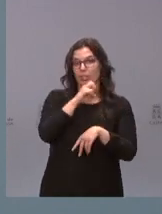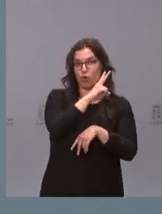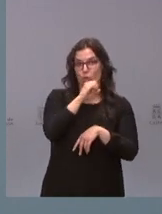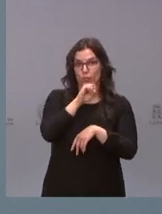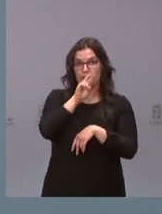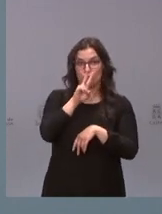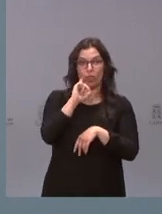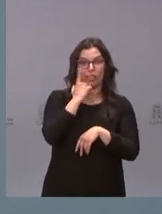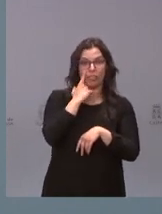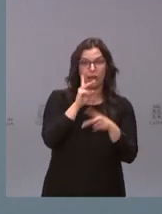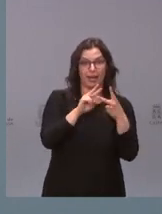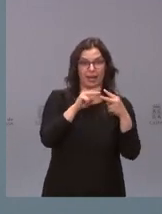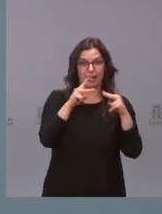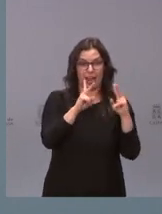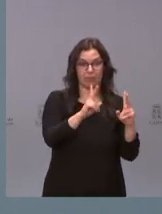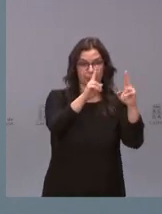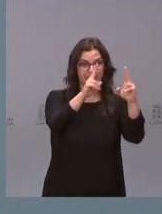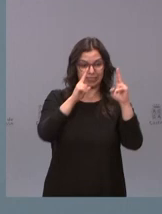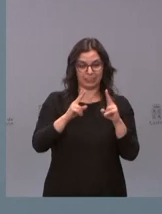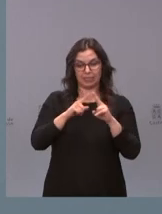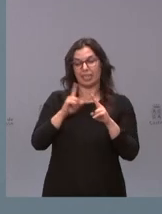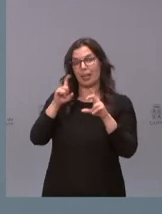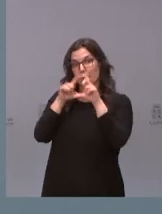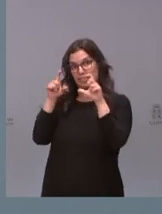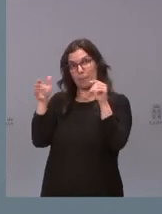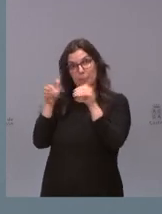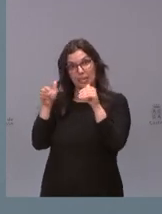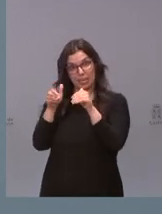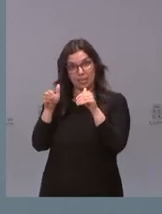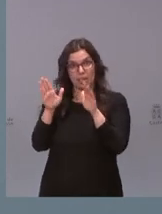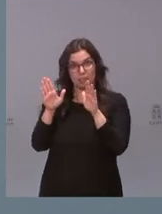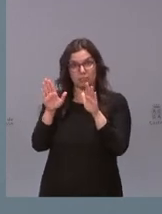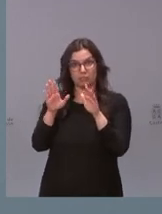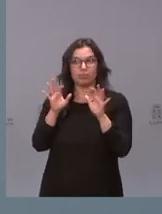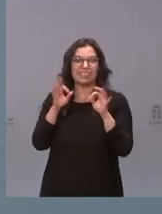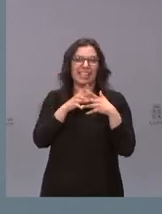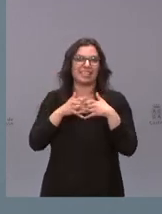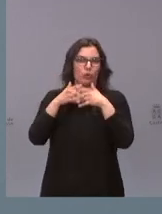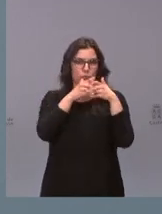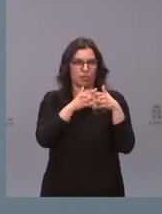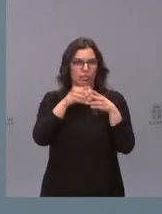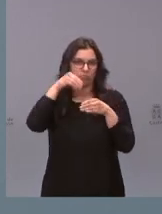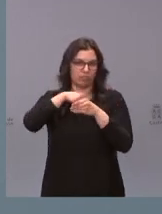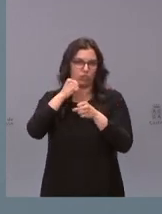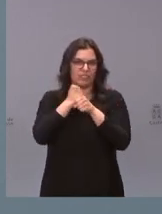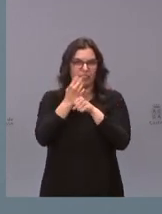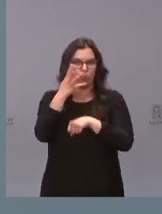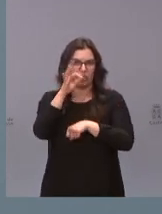y una compañía biotech pequeña pequeña para Estados Unidos unas 40 personas